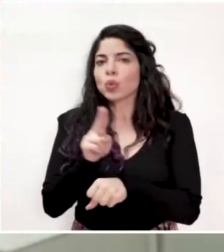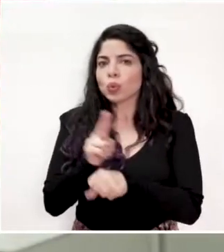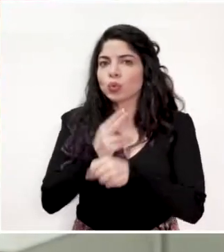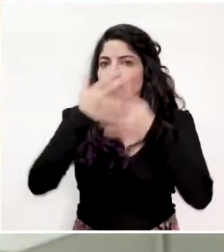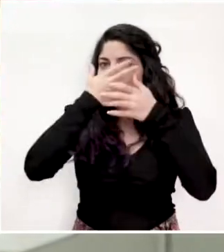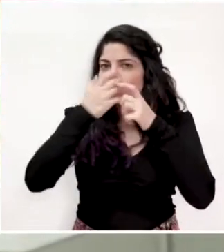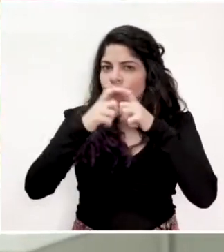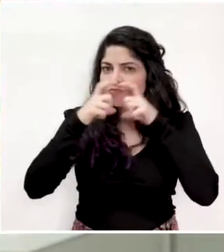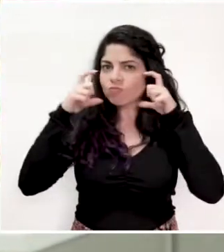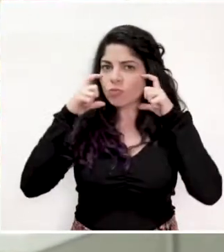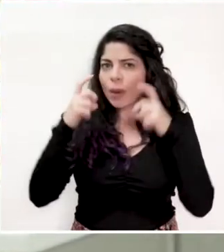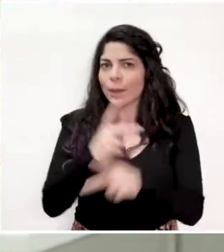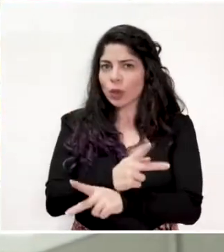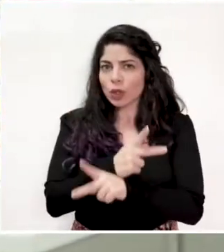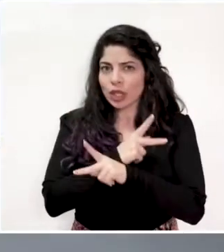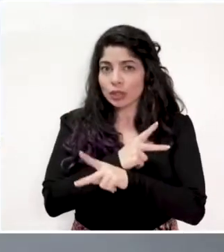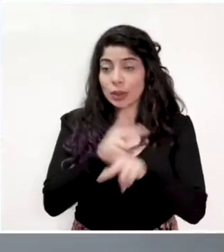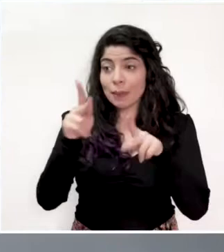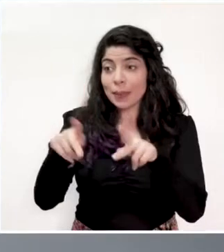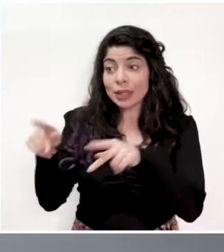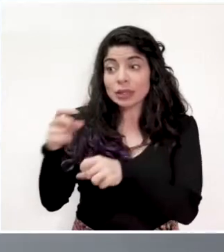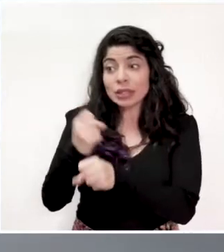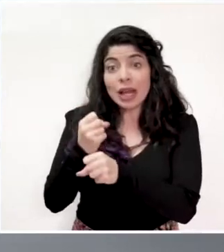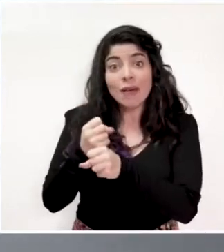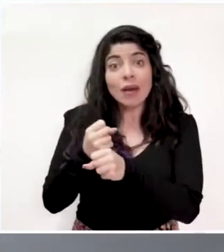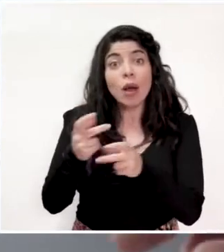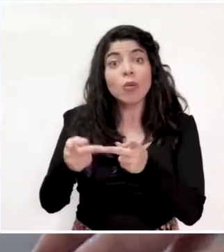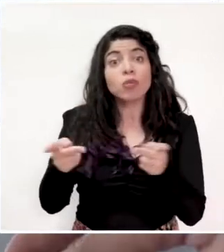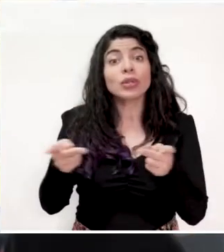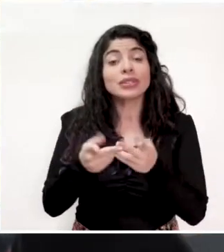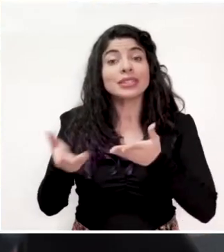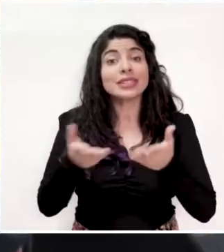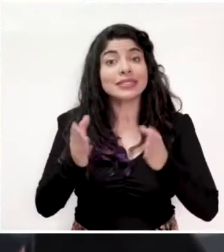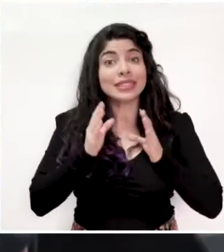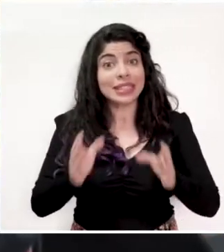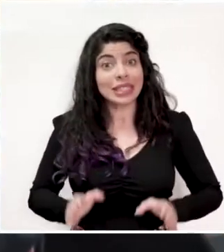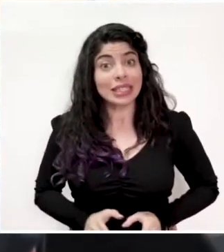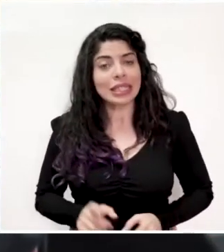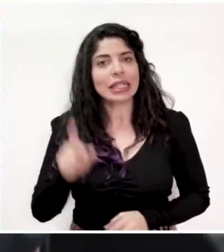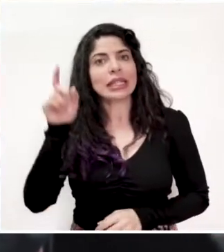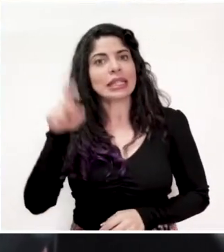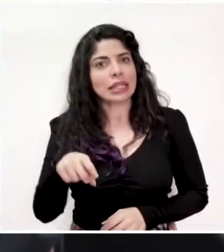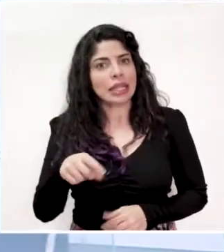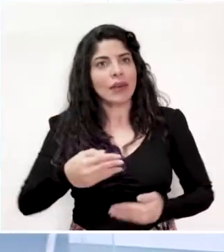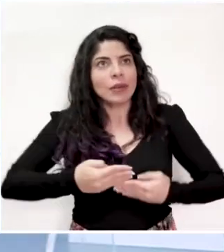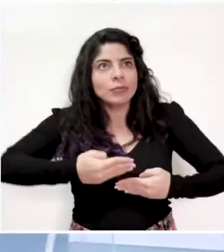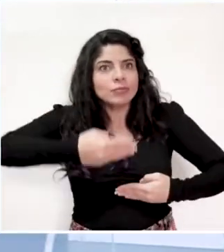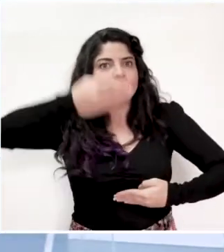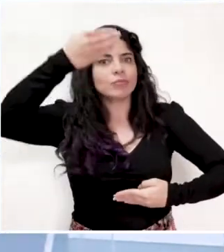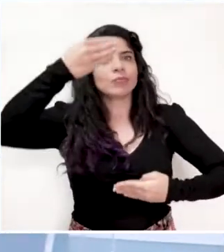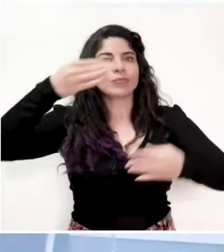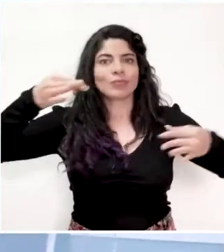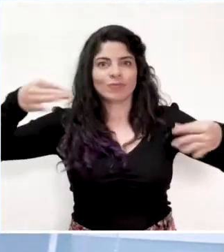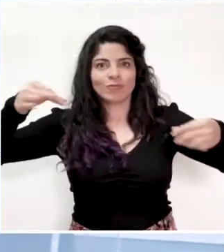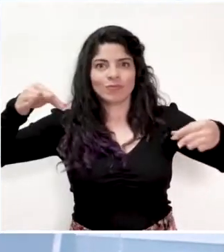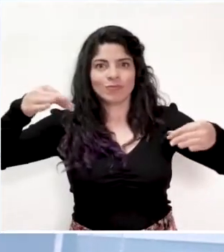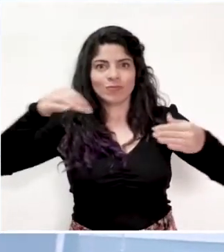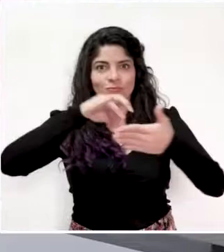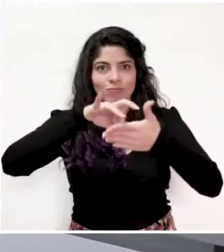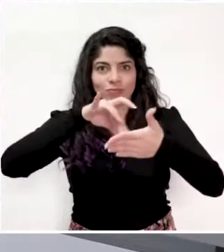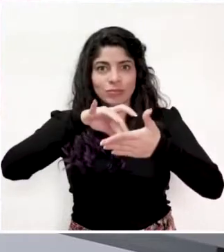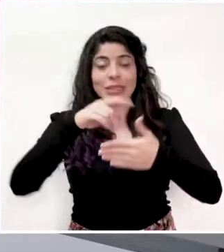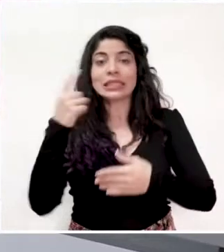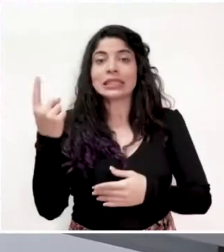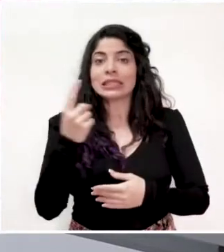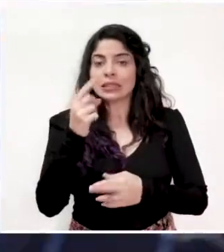de equipo de protección. El personal en puestos de atención al público, además deberá contar con barreras físicas